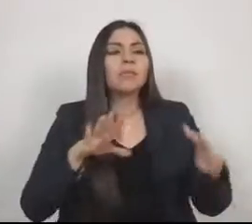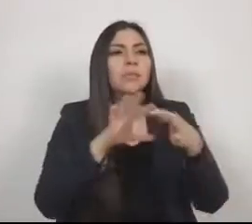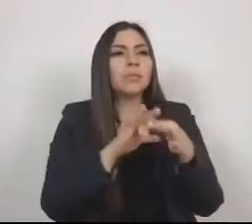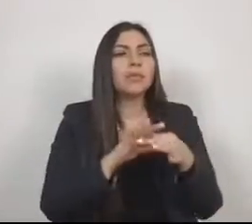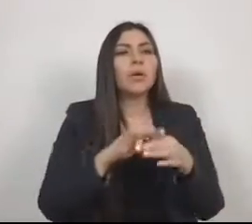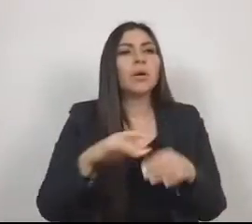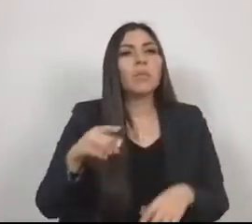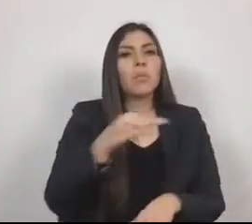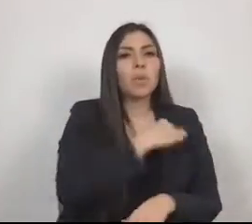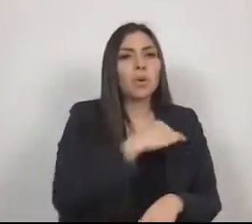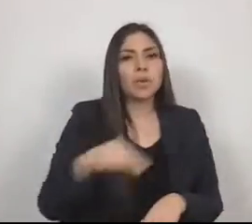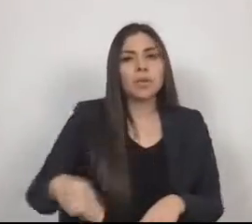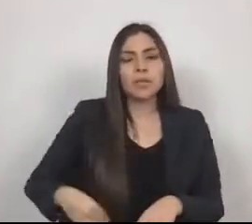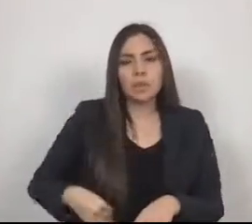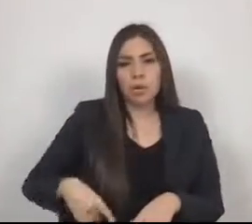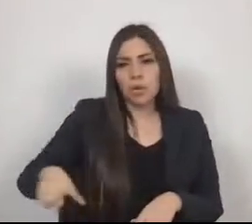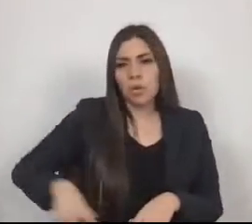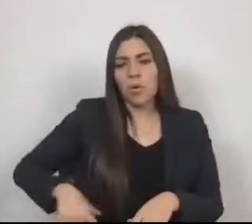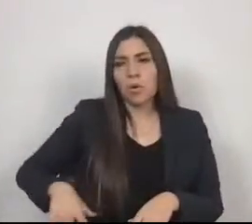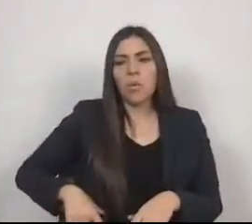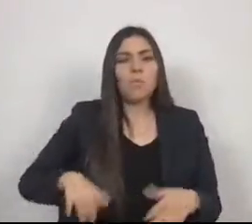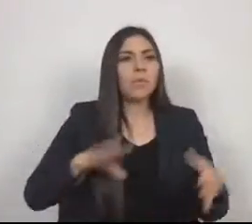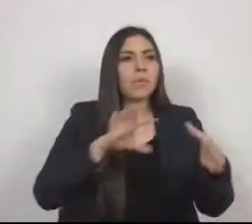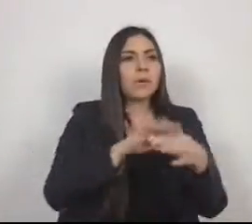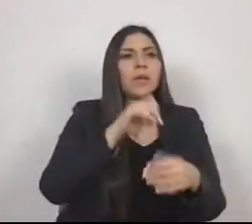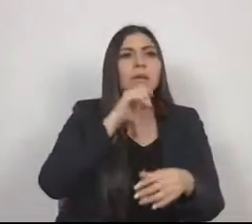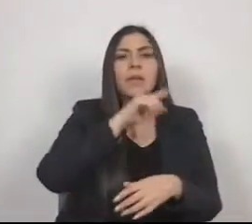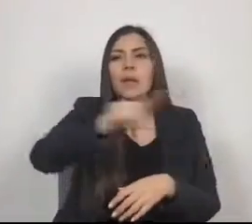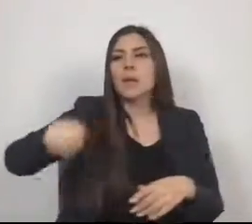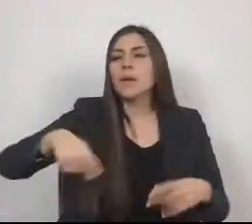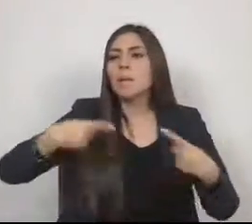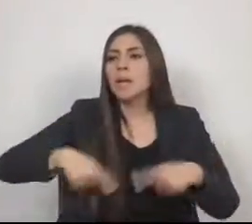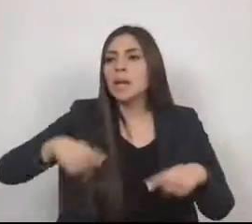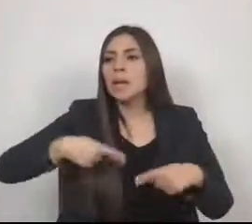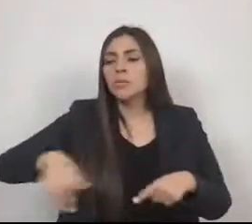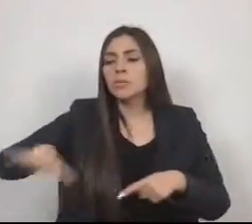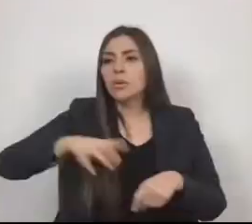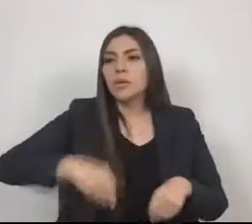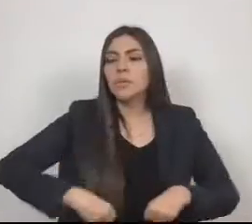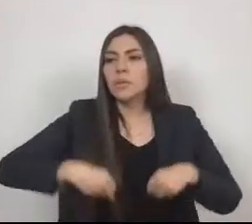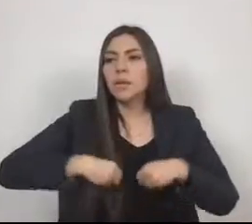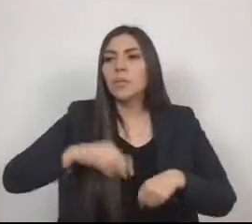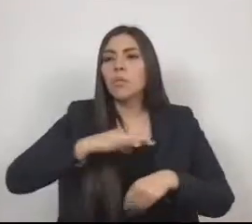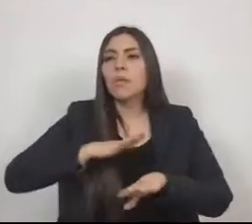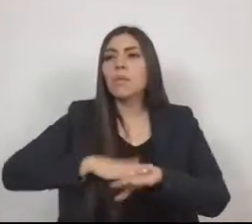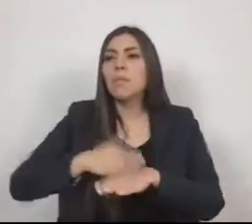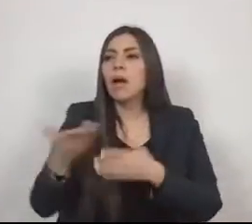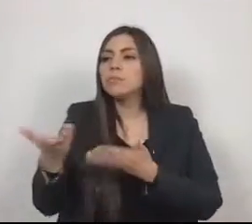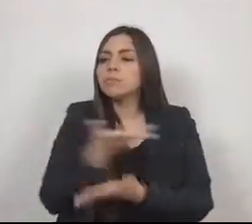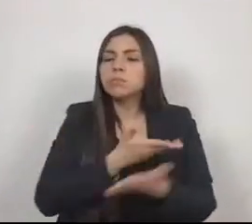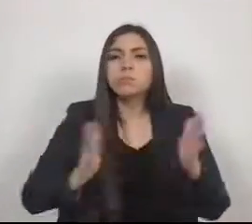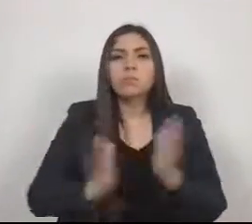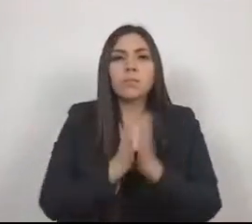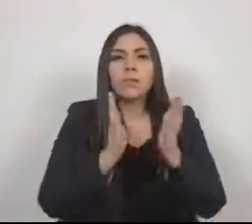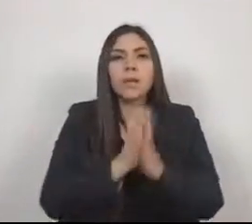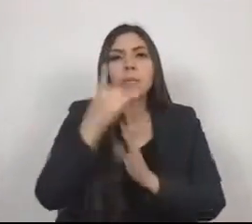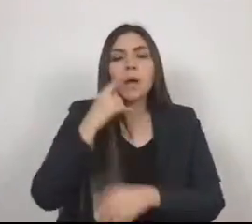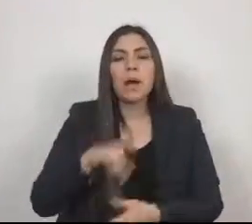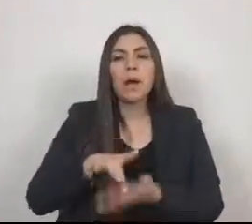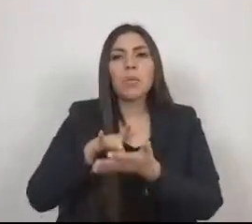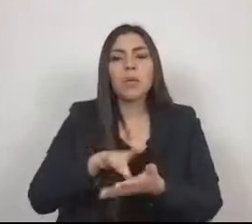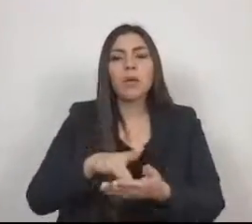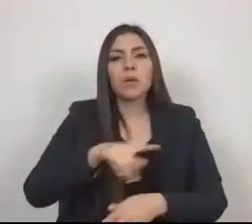fomentar la participación ciudadana en beneficio de las y los habitantes de los municipios mexiquenses.